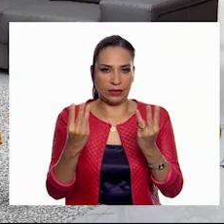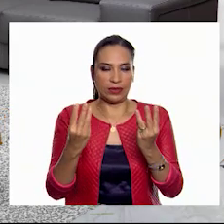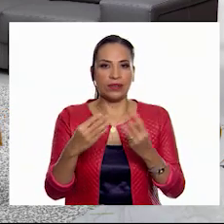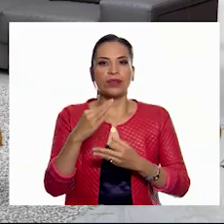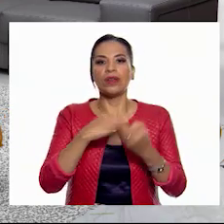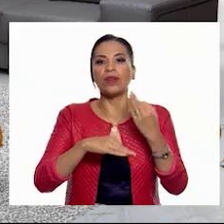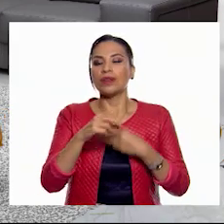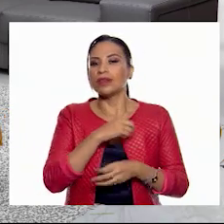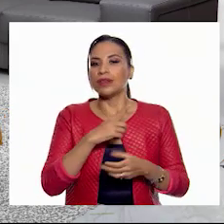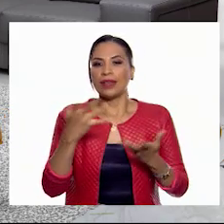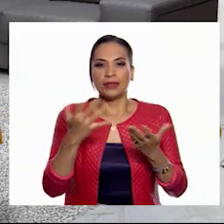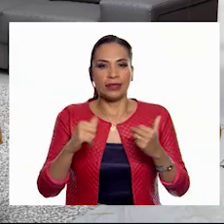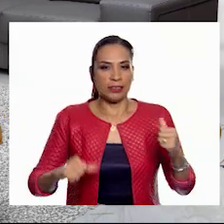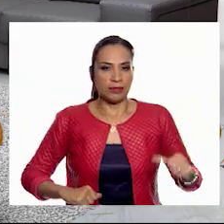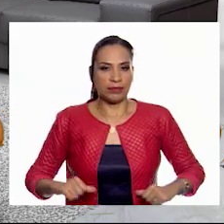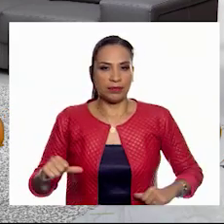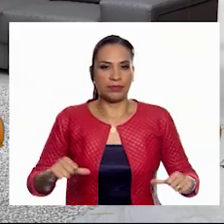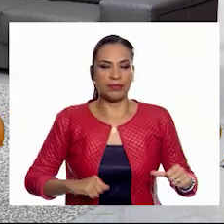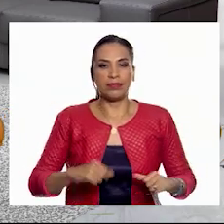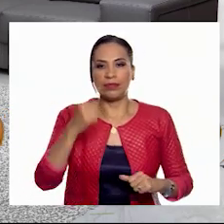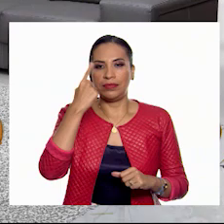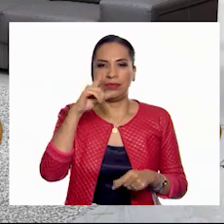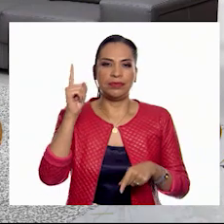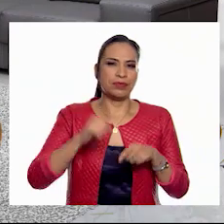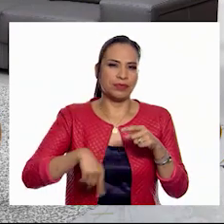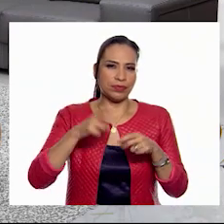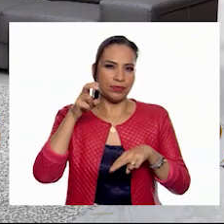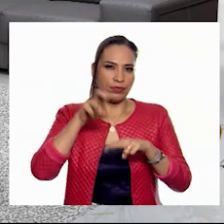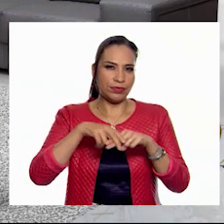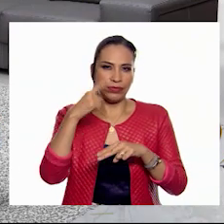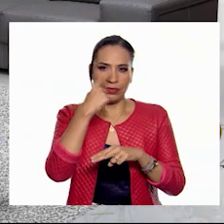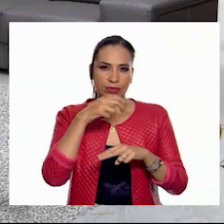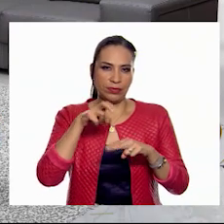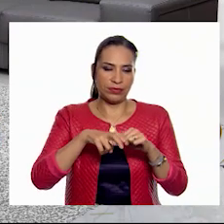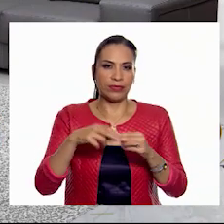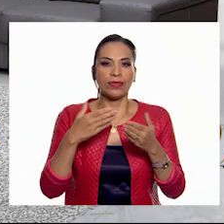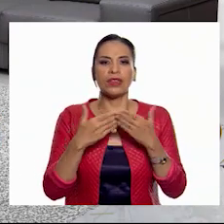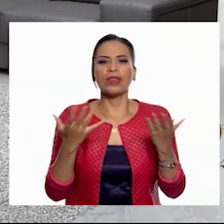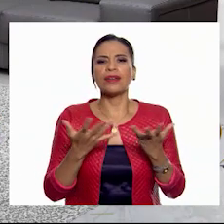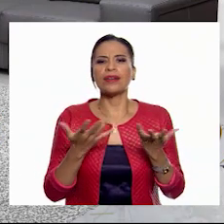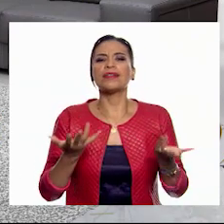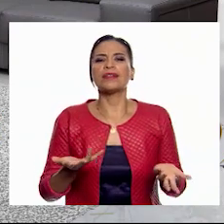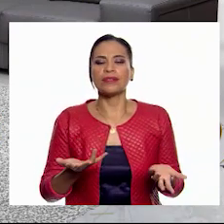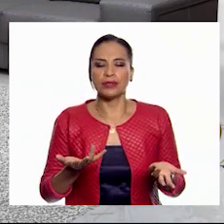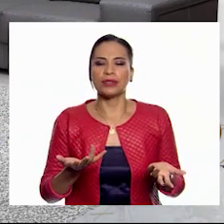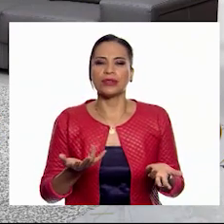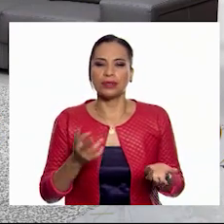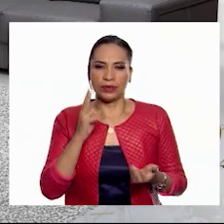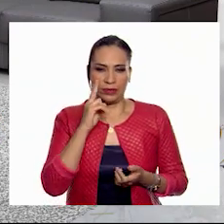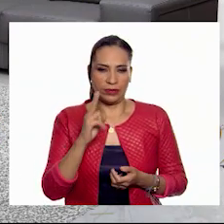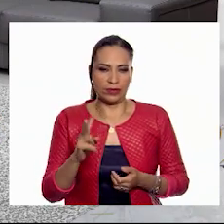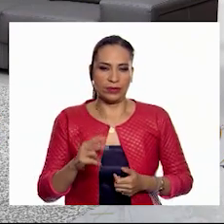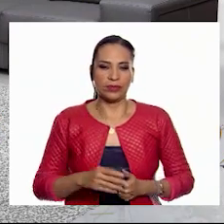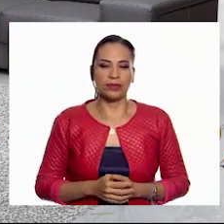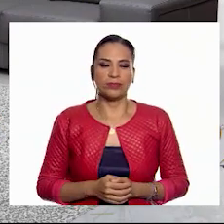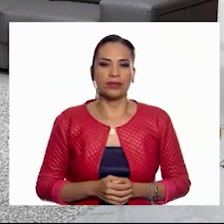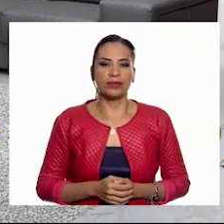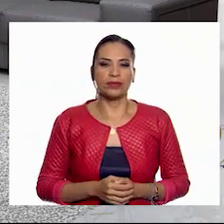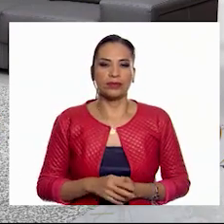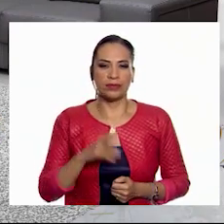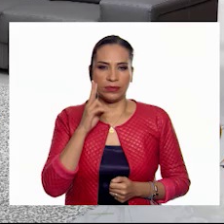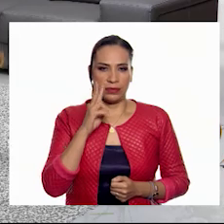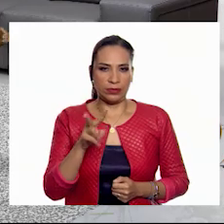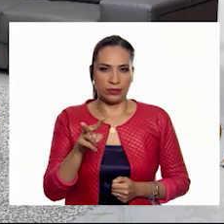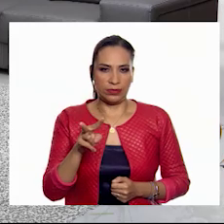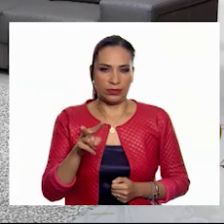que todos tenemos que hacer las actividades para acabar con sedentarios. Bien. Ahora lo que vas a hacer, Jorge, es vamos a lanzar